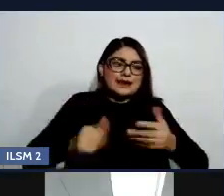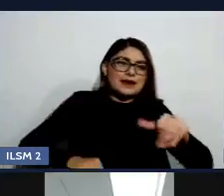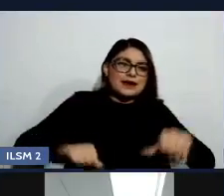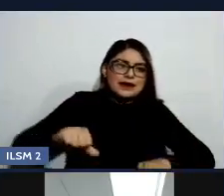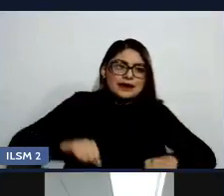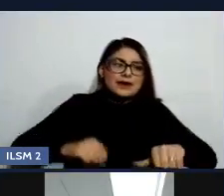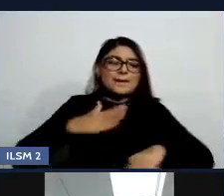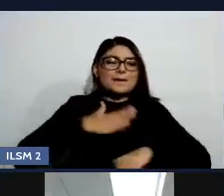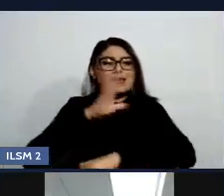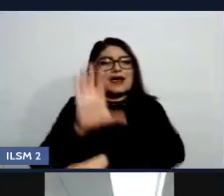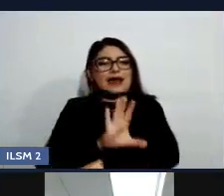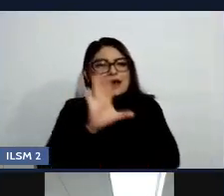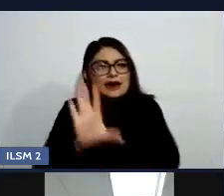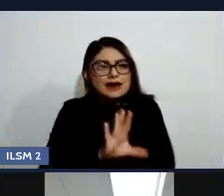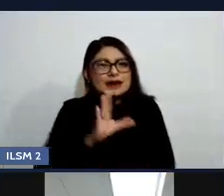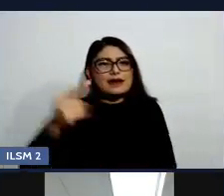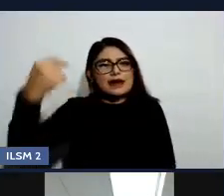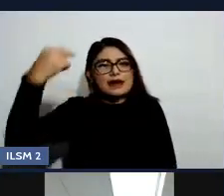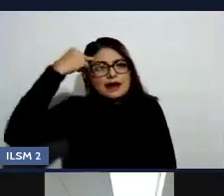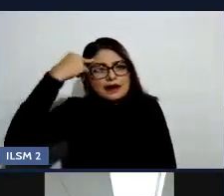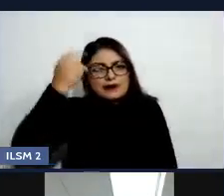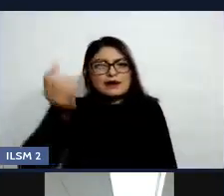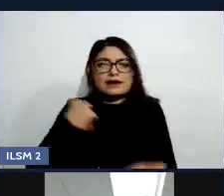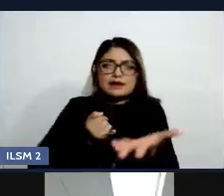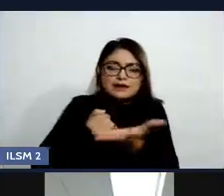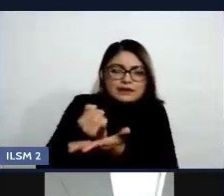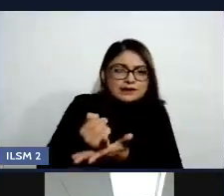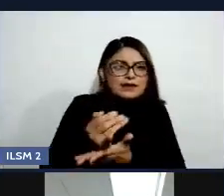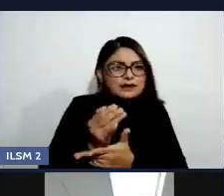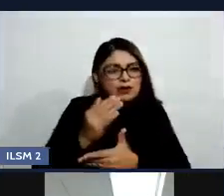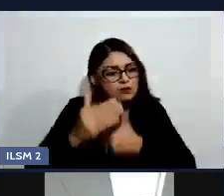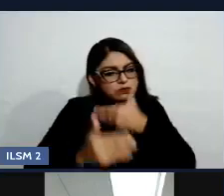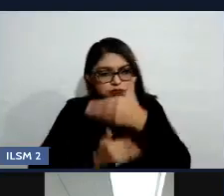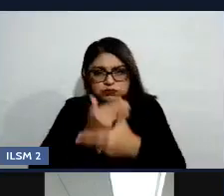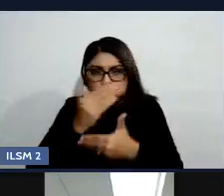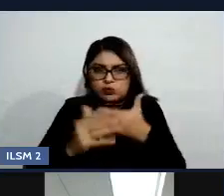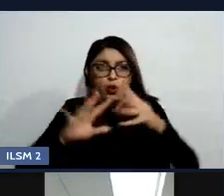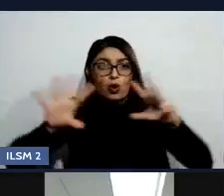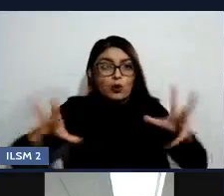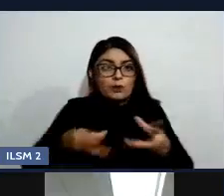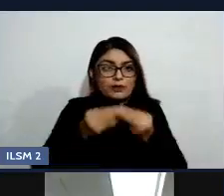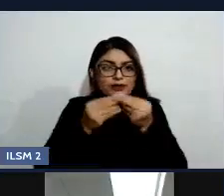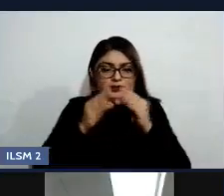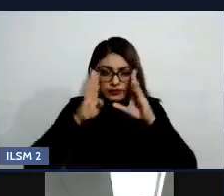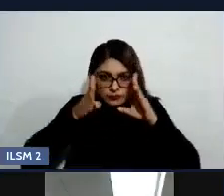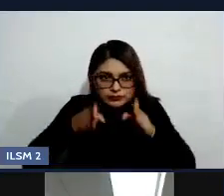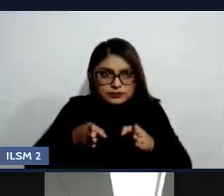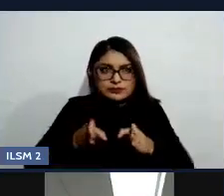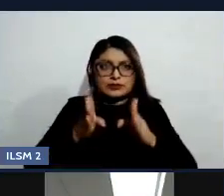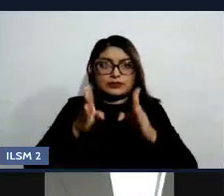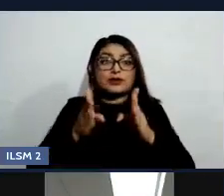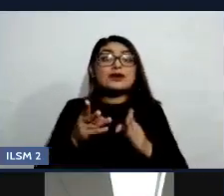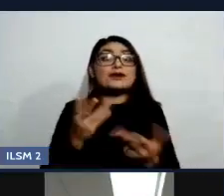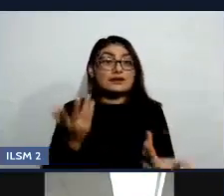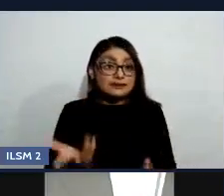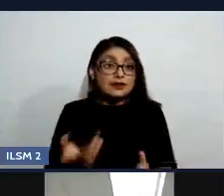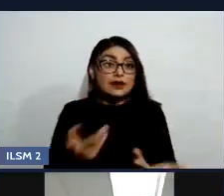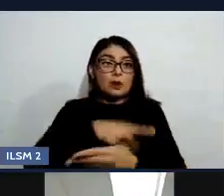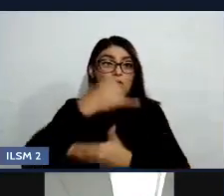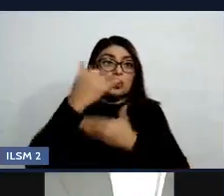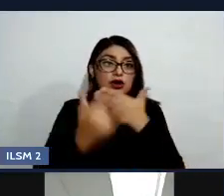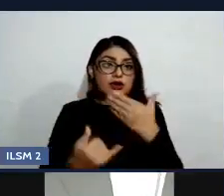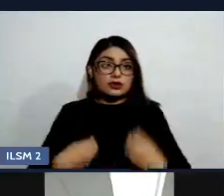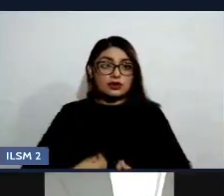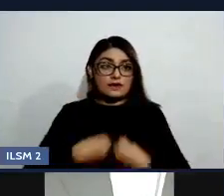pensamientos, mis decisiones, hacia ese objetivo. Ajá, entonces, el tener un proyecto de vida es un factor